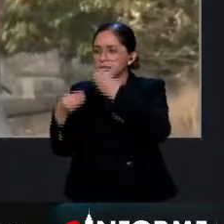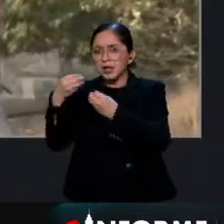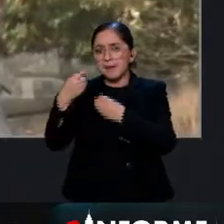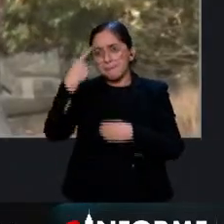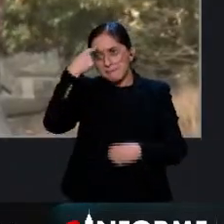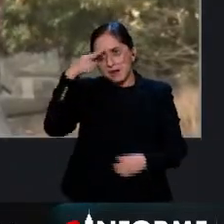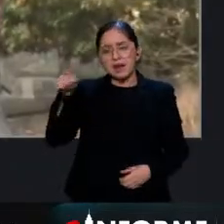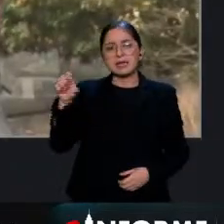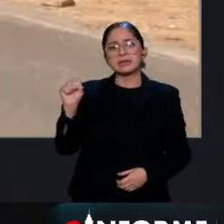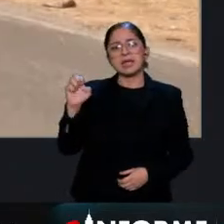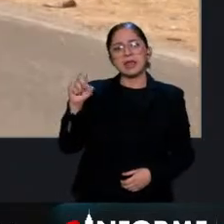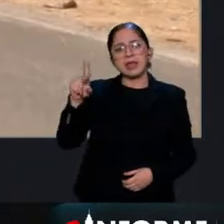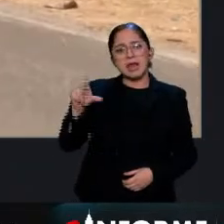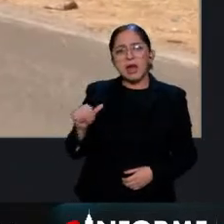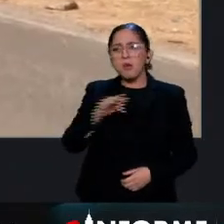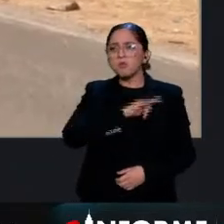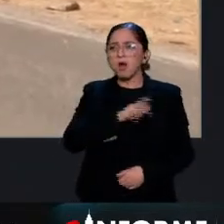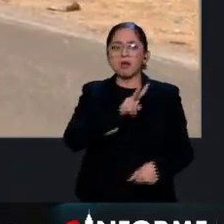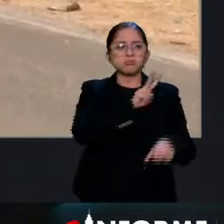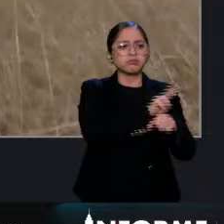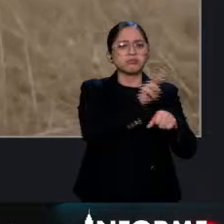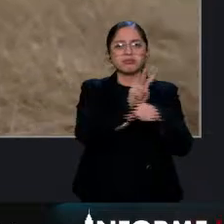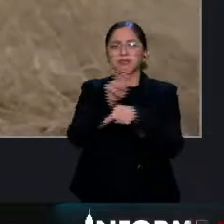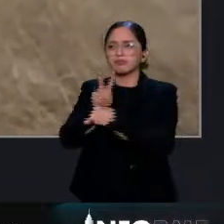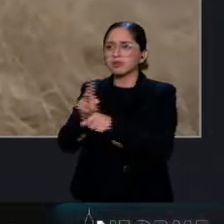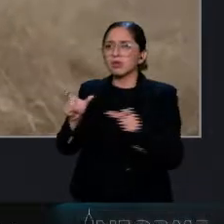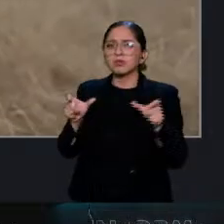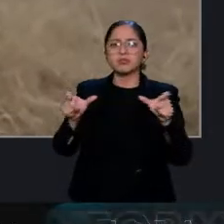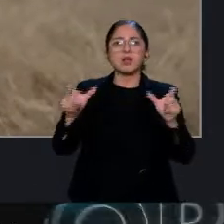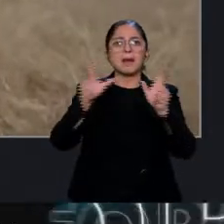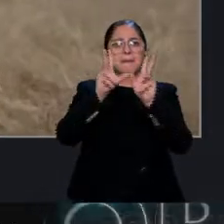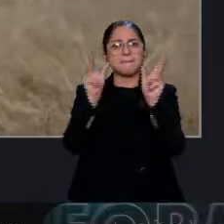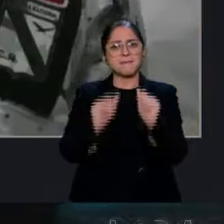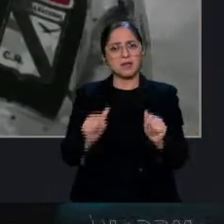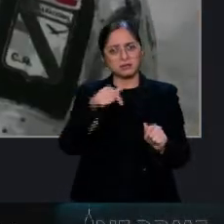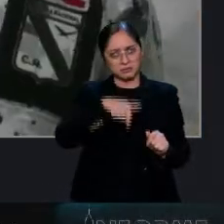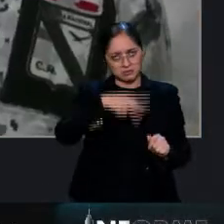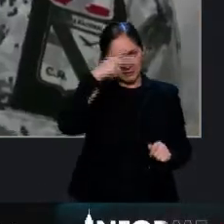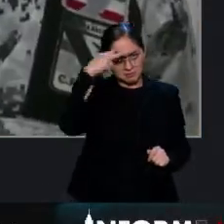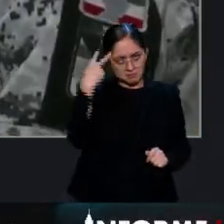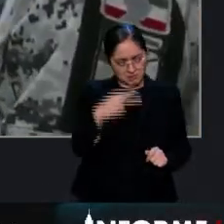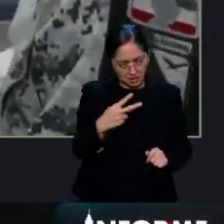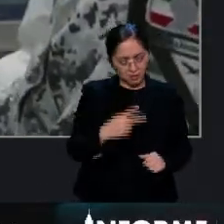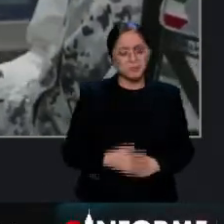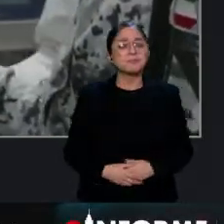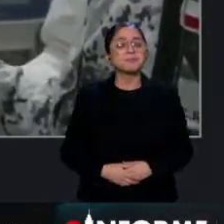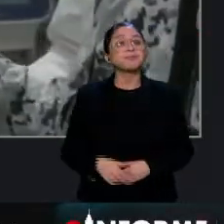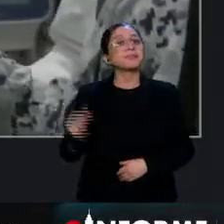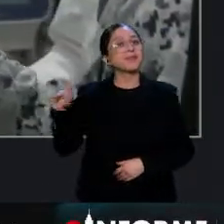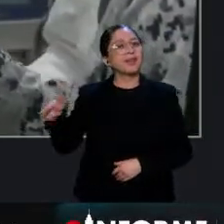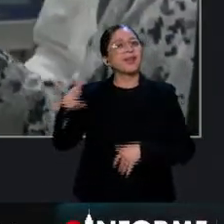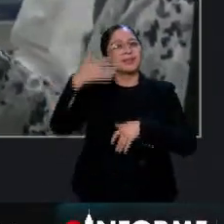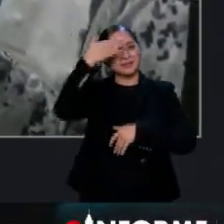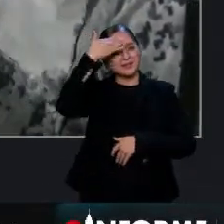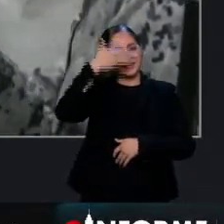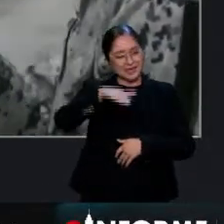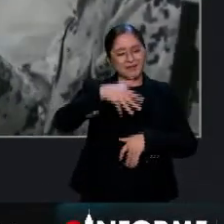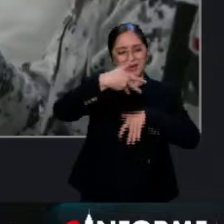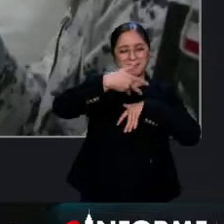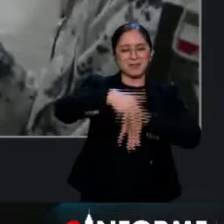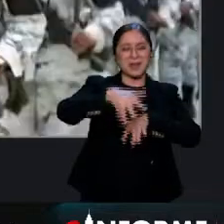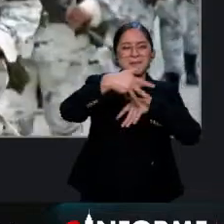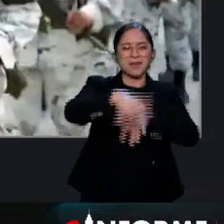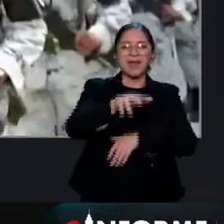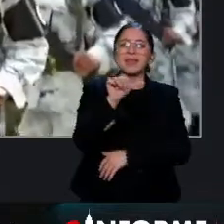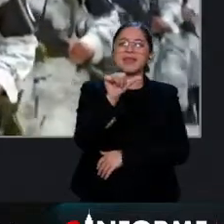seguridad y pacificación en todo el país. Y por cierto, también anunció que el desfile conmemorativo por la independencia de México, el tradicional desfile